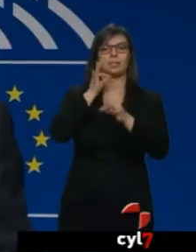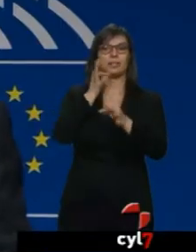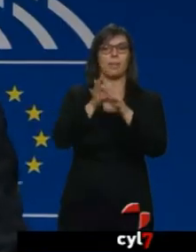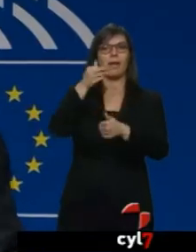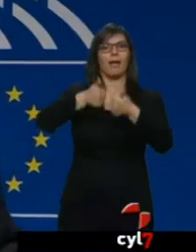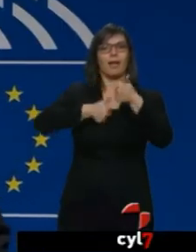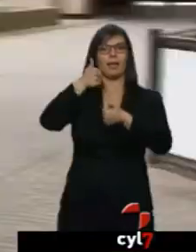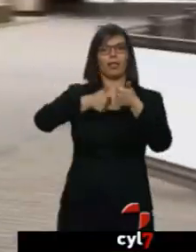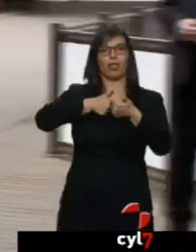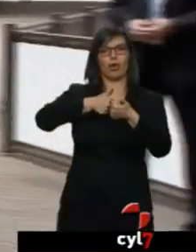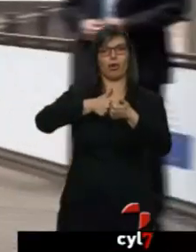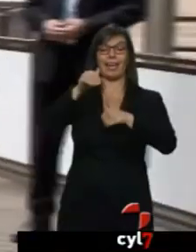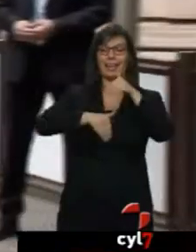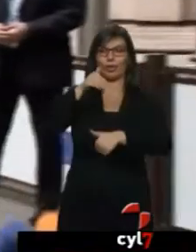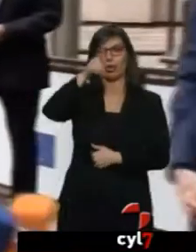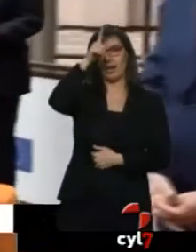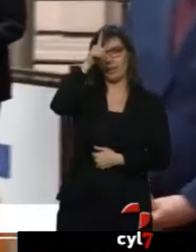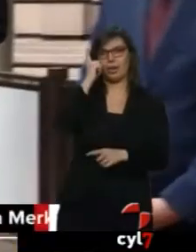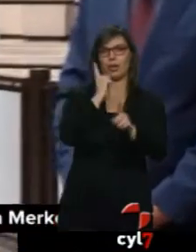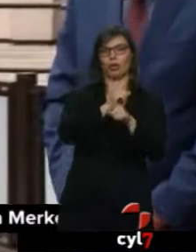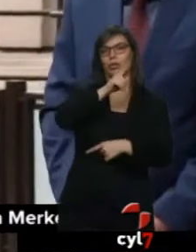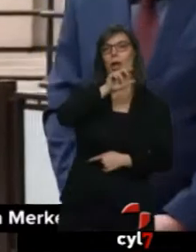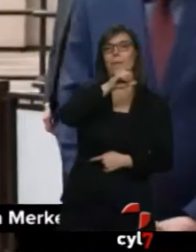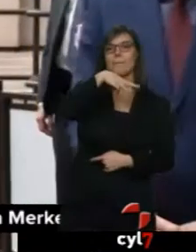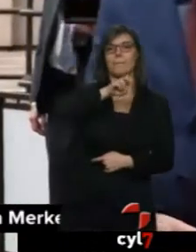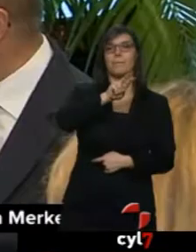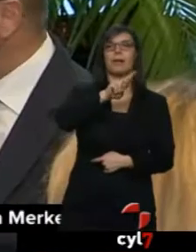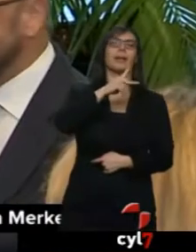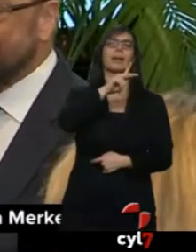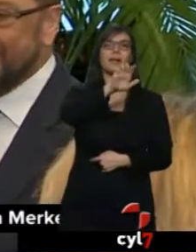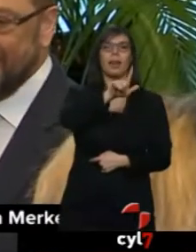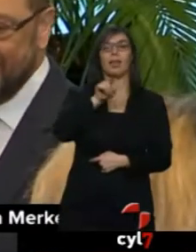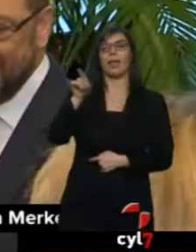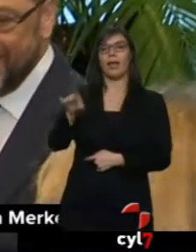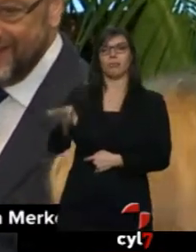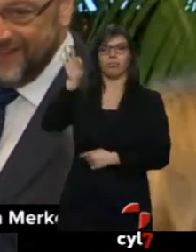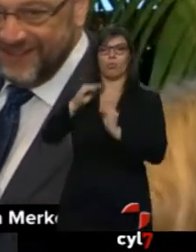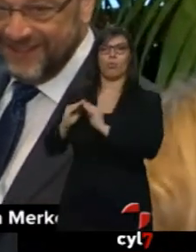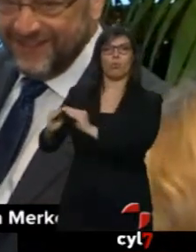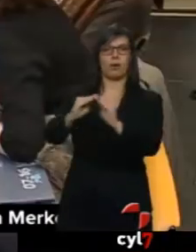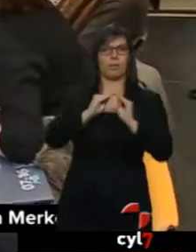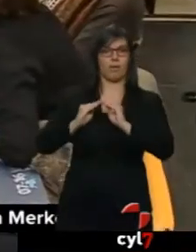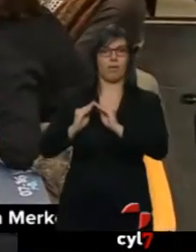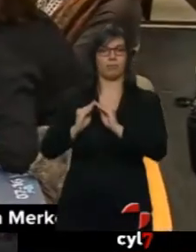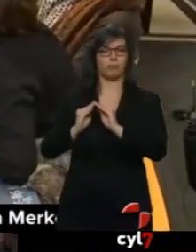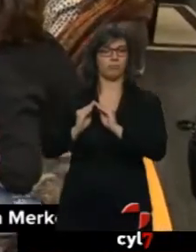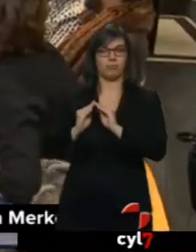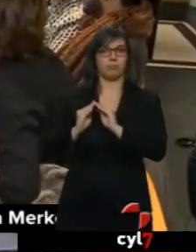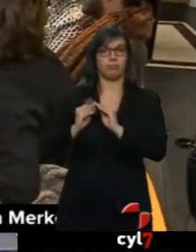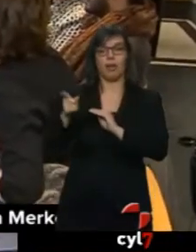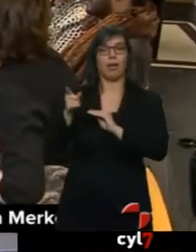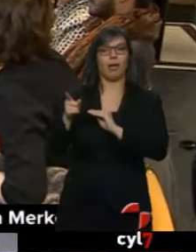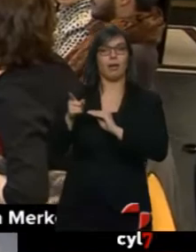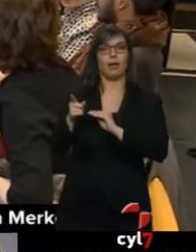sido elegido por unanimidad candidato y presidente del Partido Socialdemócrata. Y no lo ha podido hacer de mejor manera. Schulz, de 61